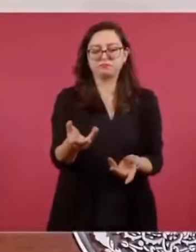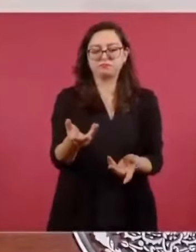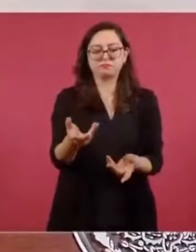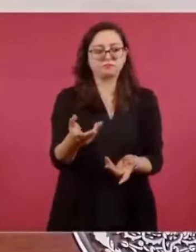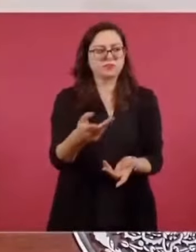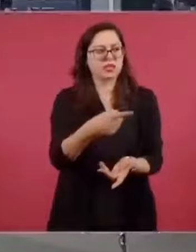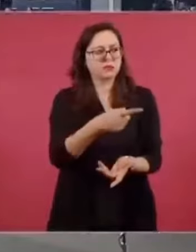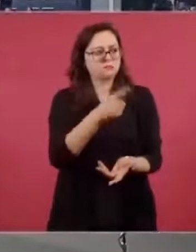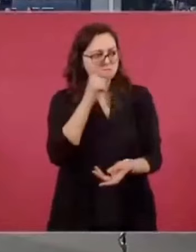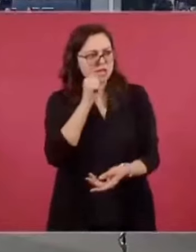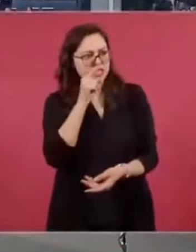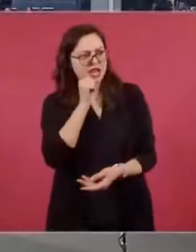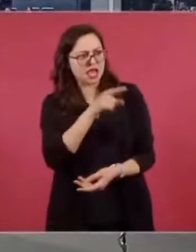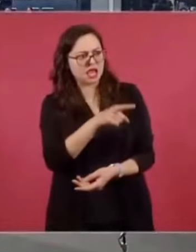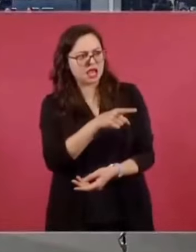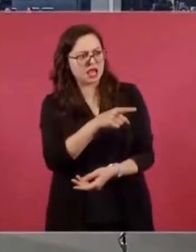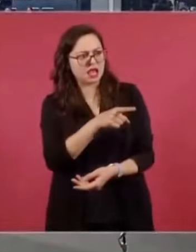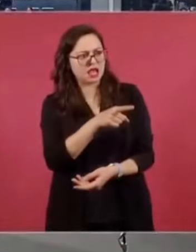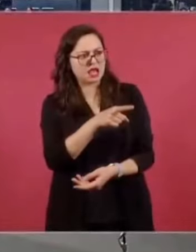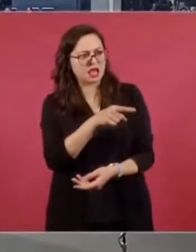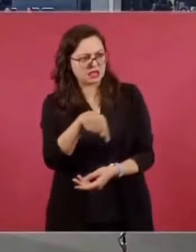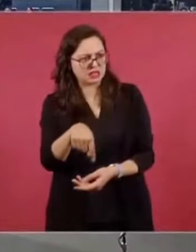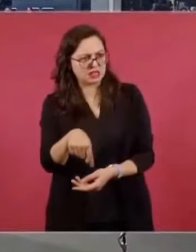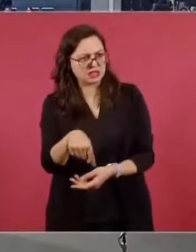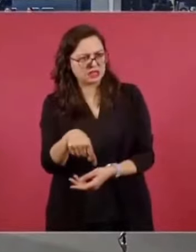Bueno, vamos a estar en…